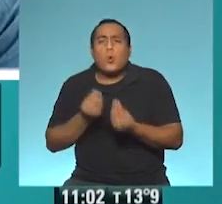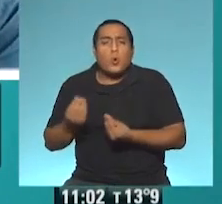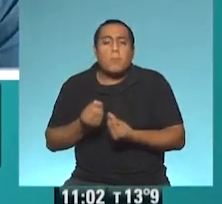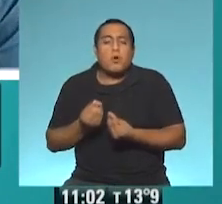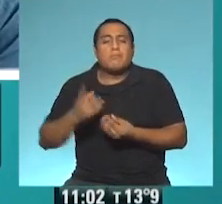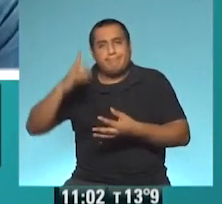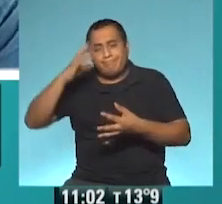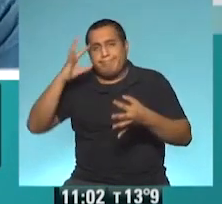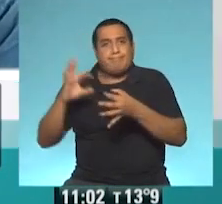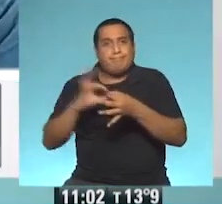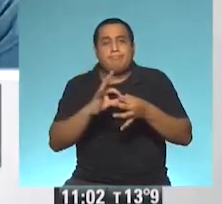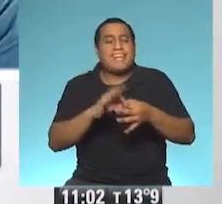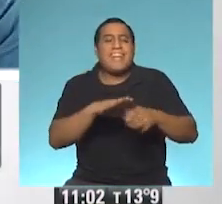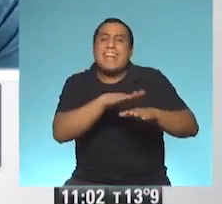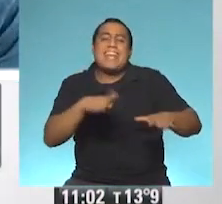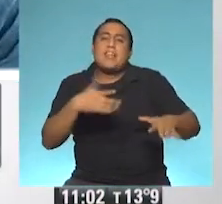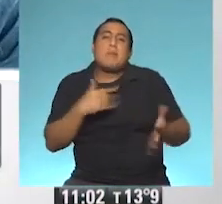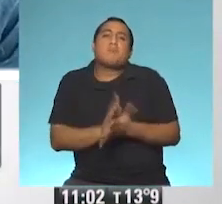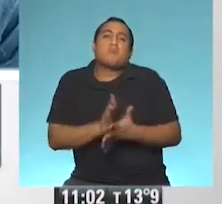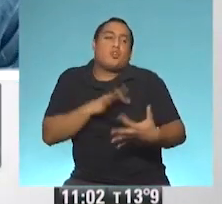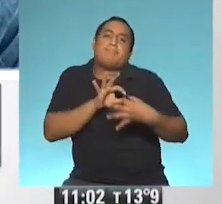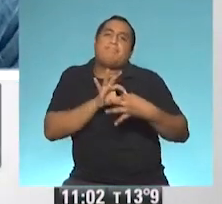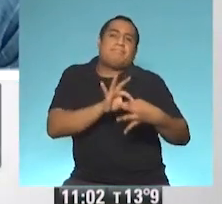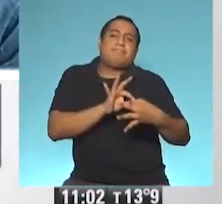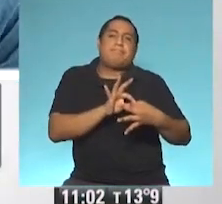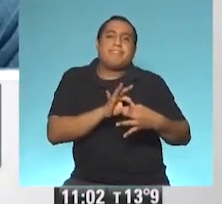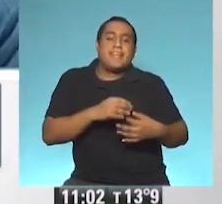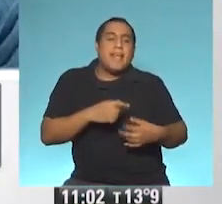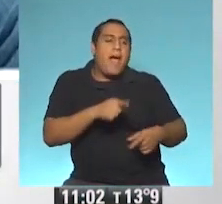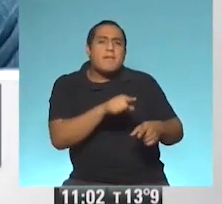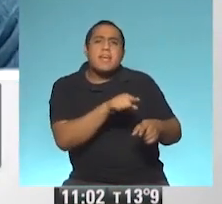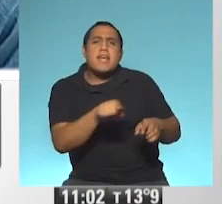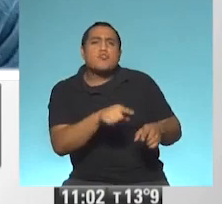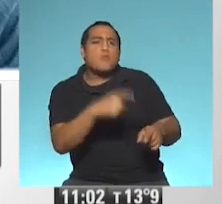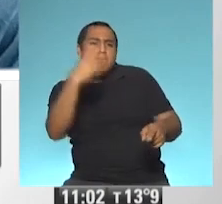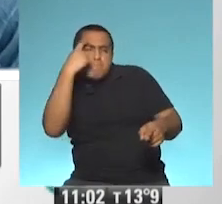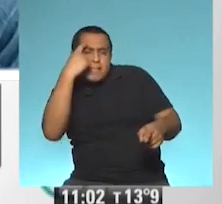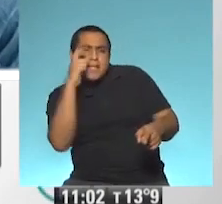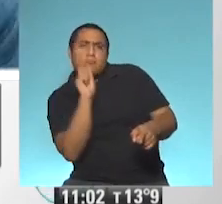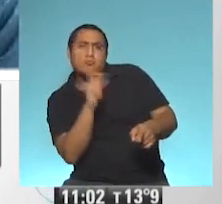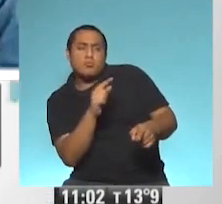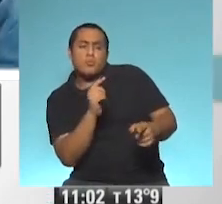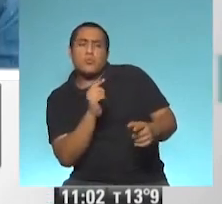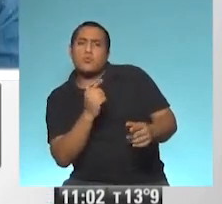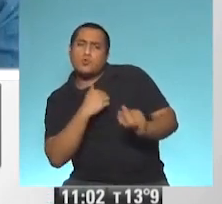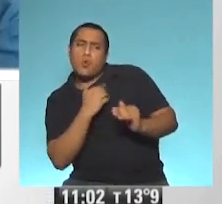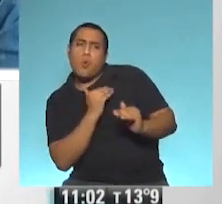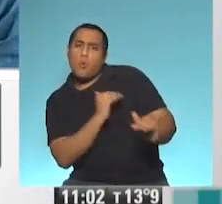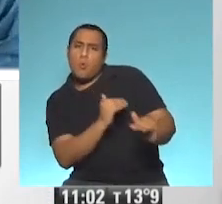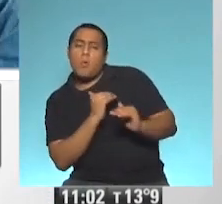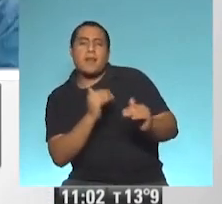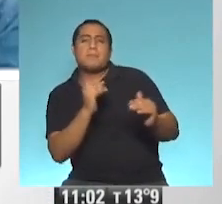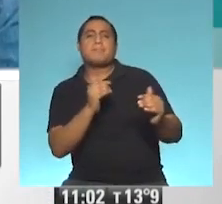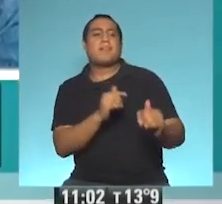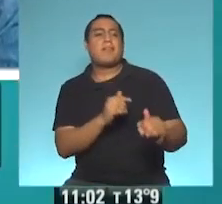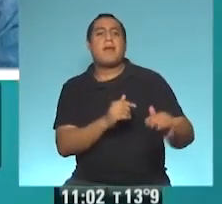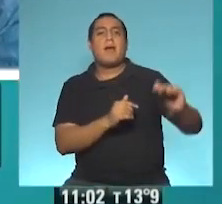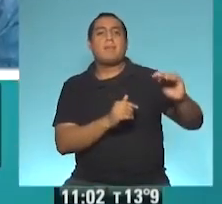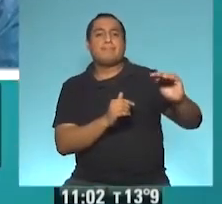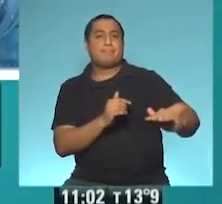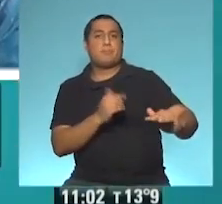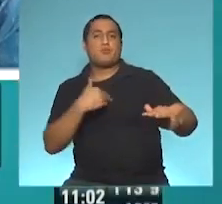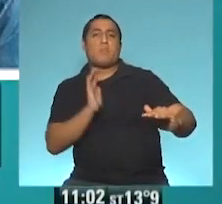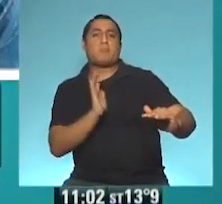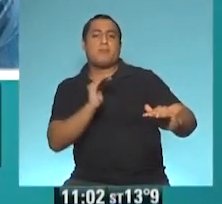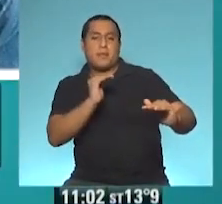que yo siento con los chicos, de cómo ver el mundo desde sus ojos y bajar a su altura, a su manera de sentir y de